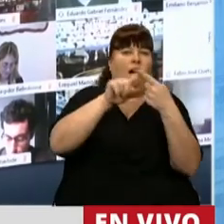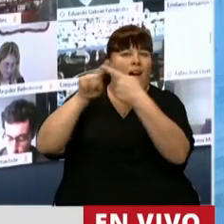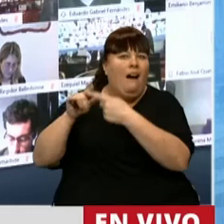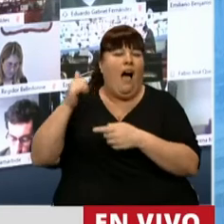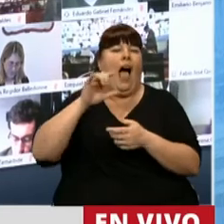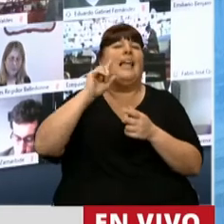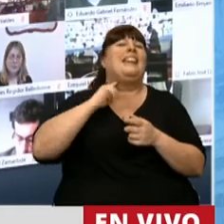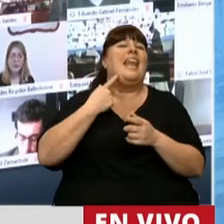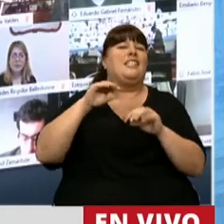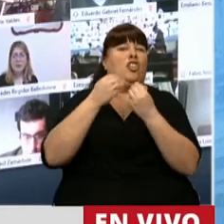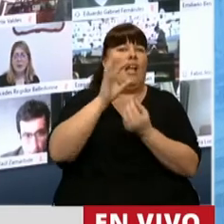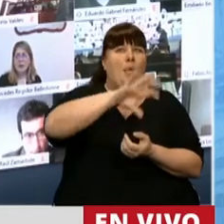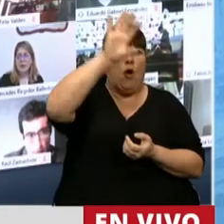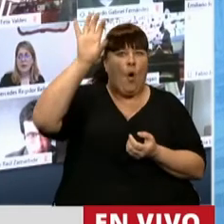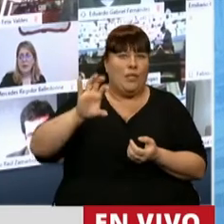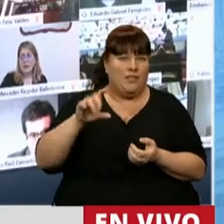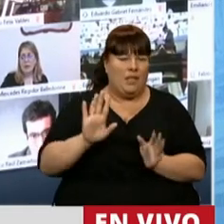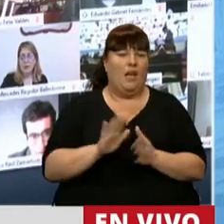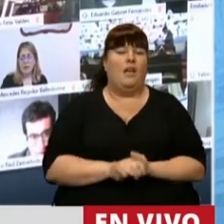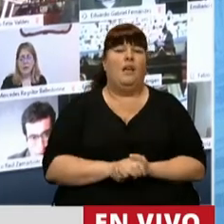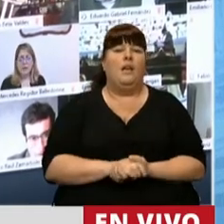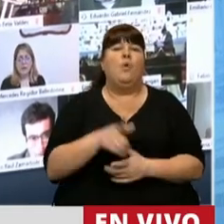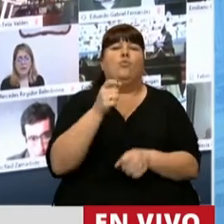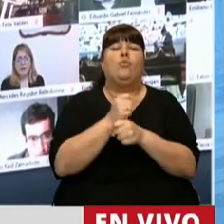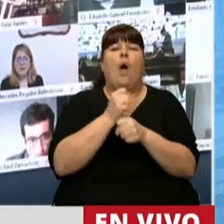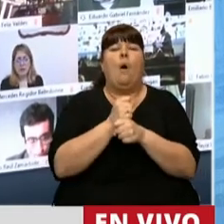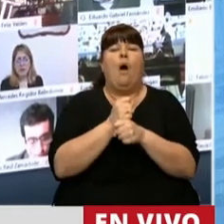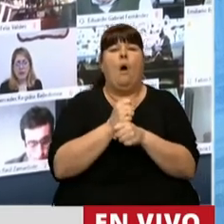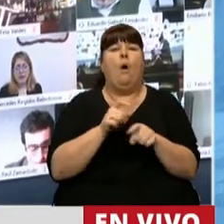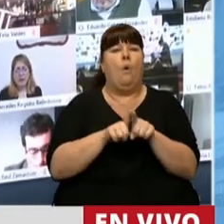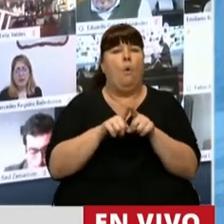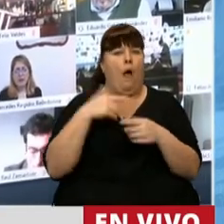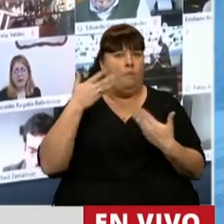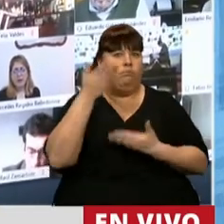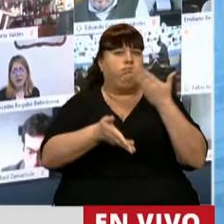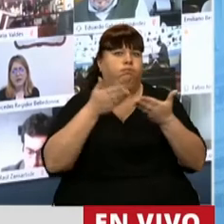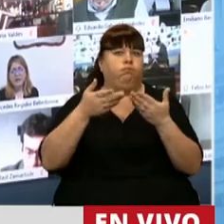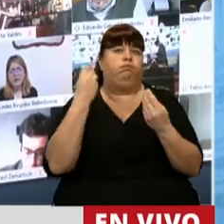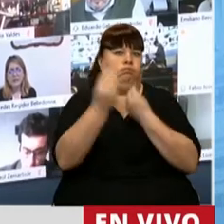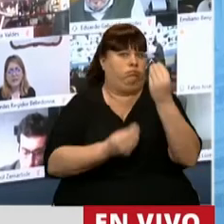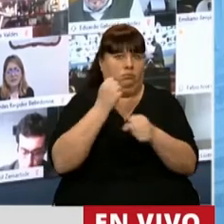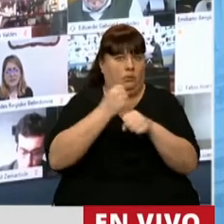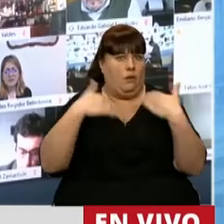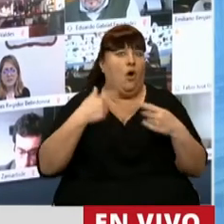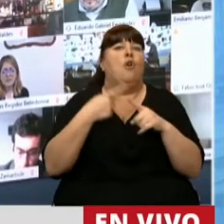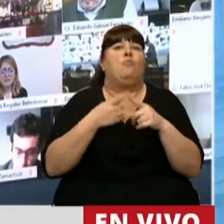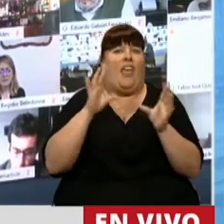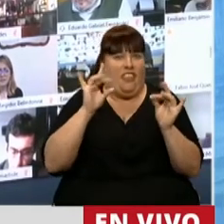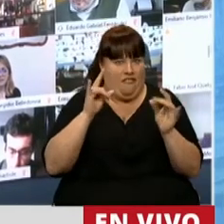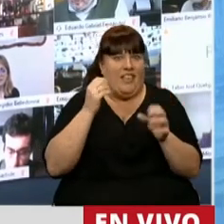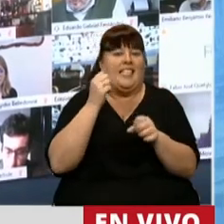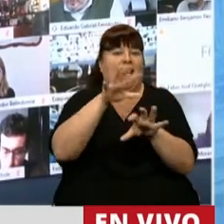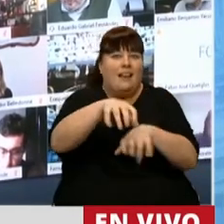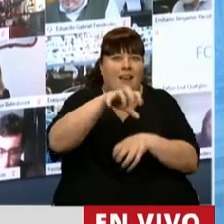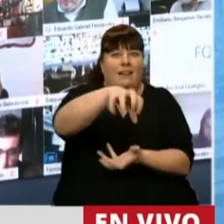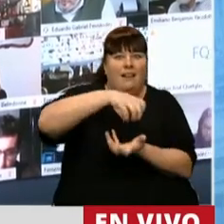provincias de nuestro país. Es una actividad absolutamente demandante de puestos de trabajo por la complejidad de